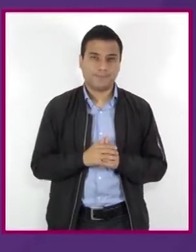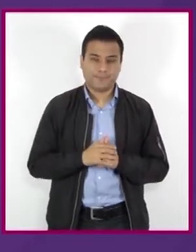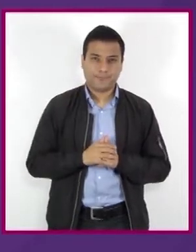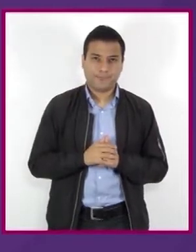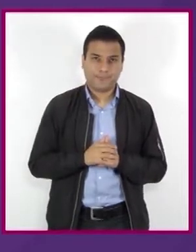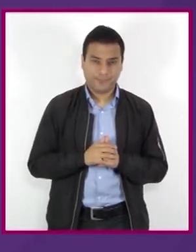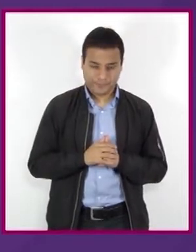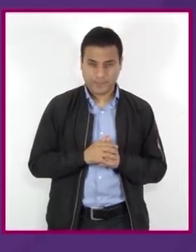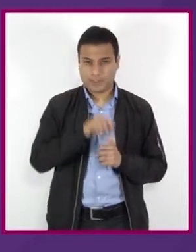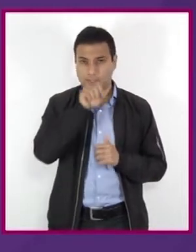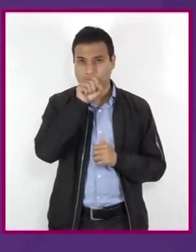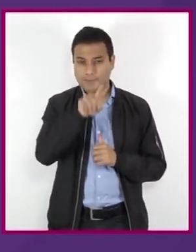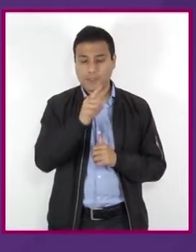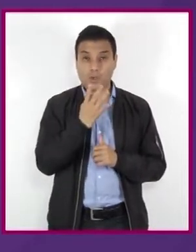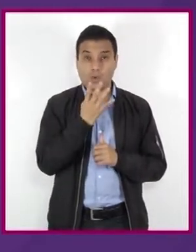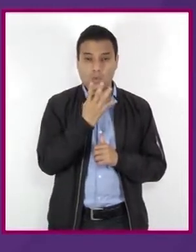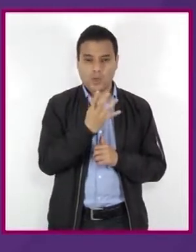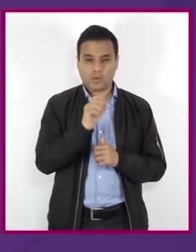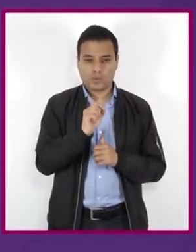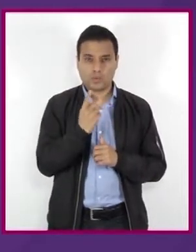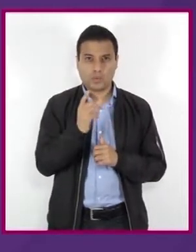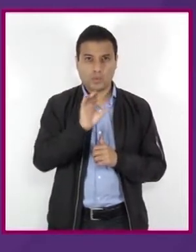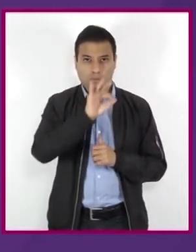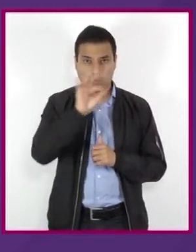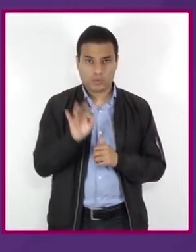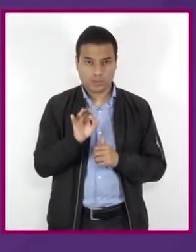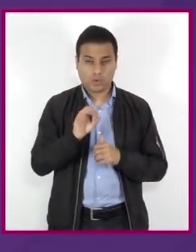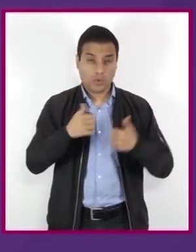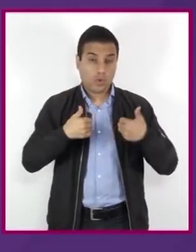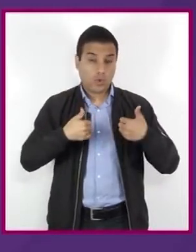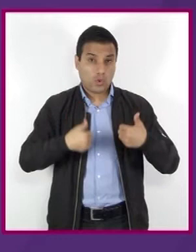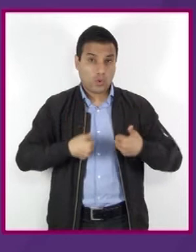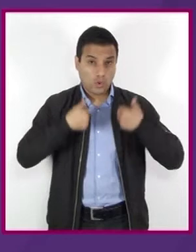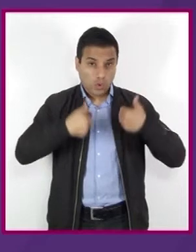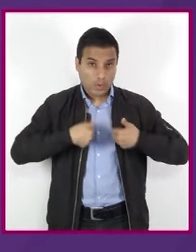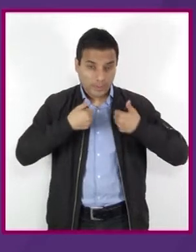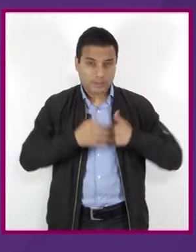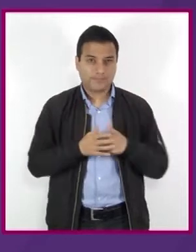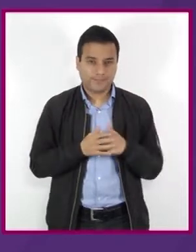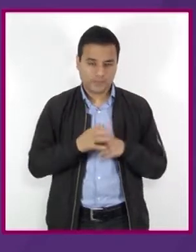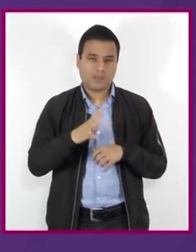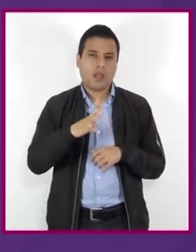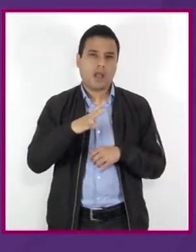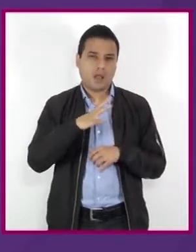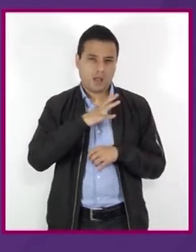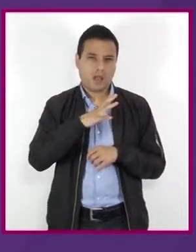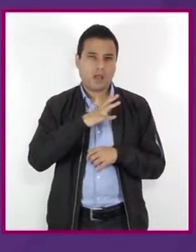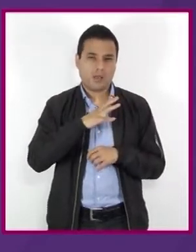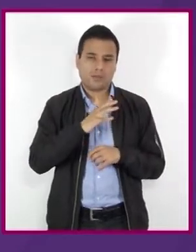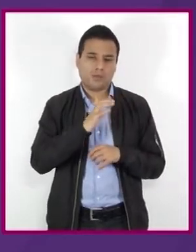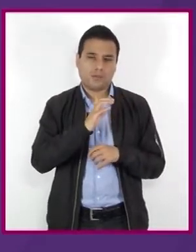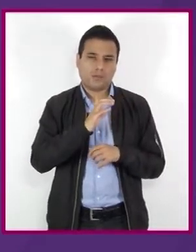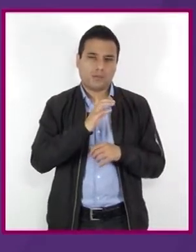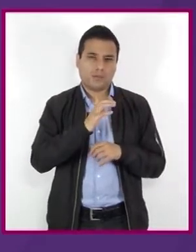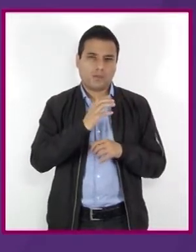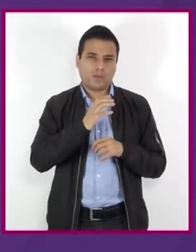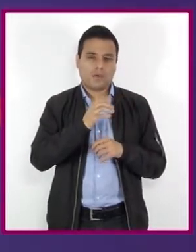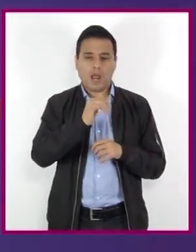Además, el 4.1% de los adolescentes presentaron ya una dependencia al alcohol.